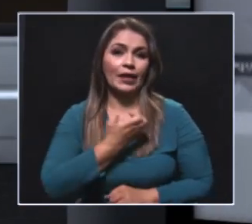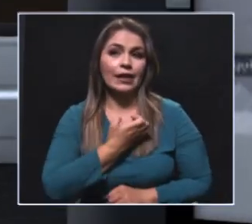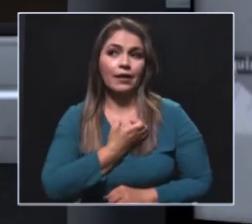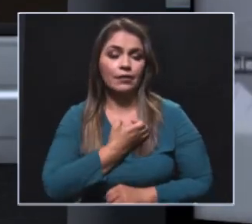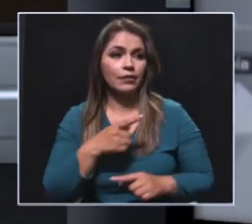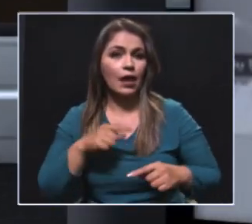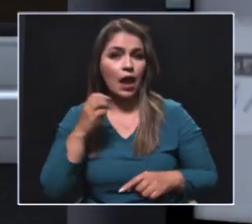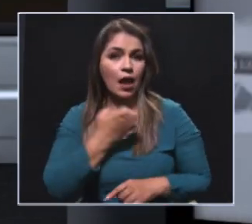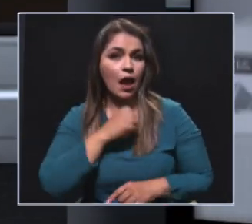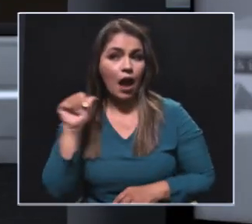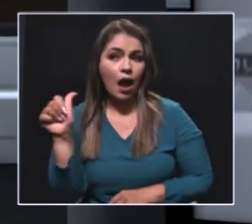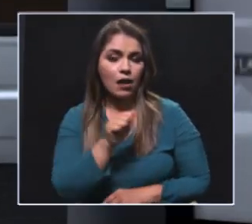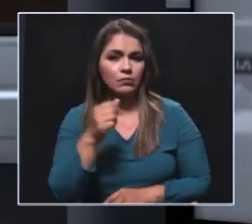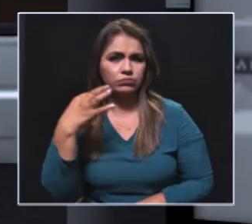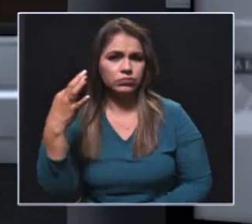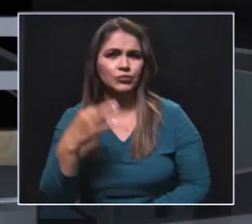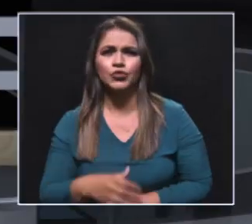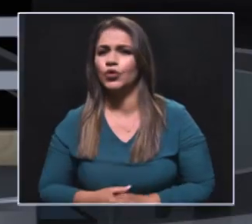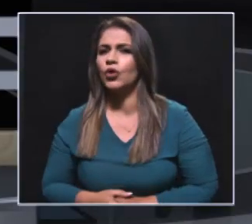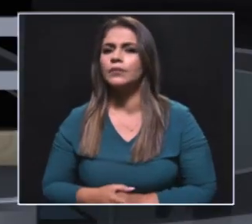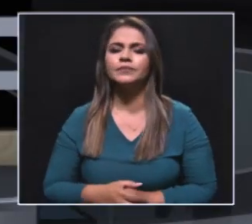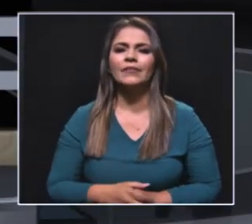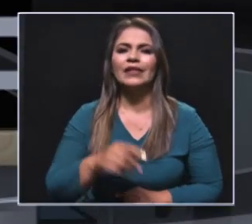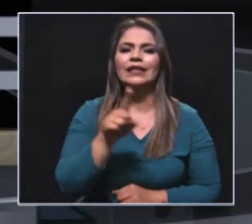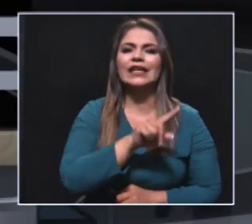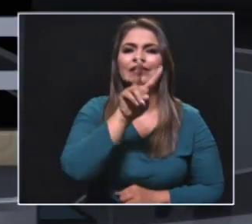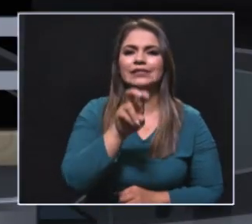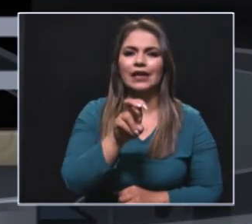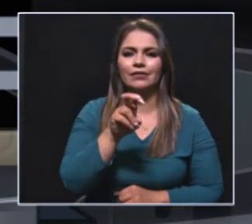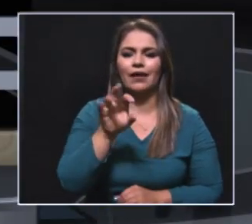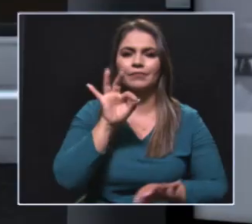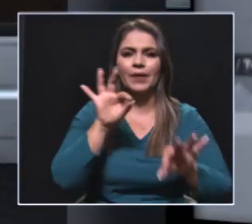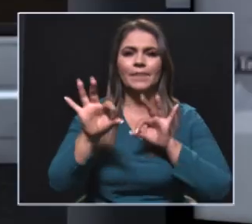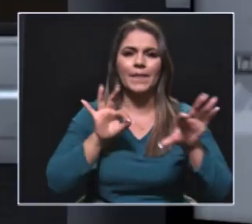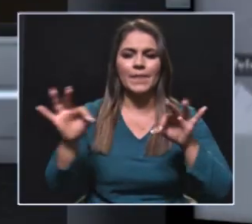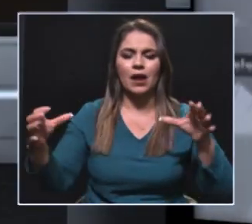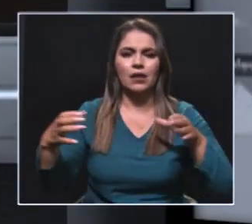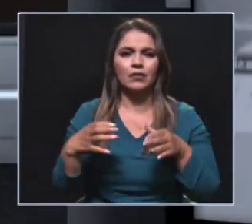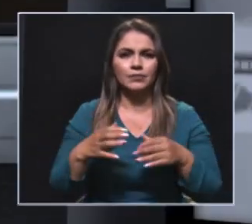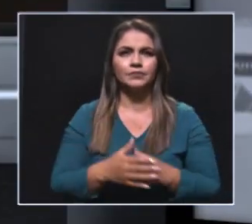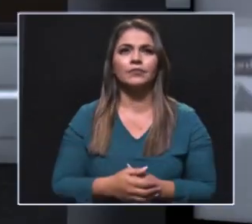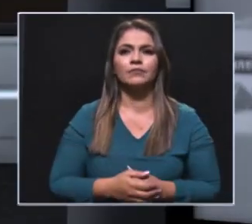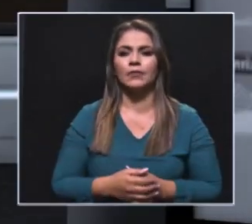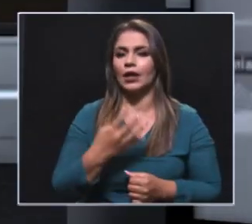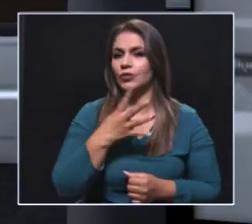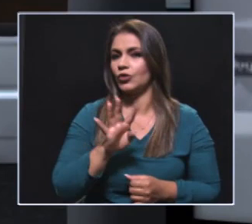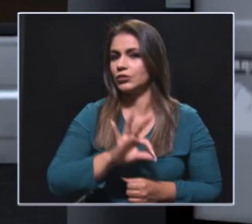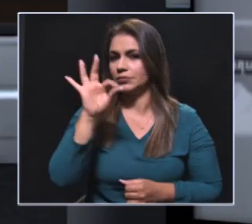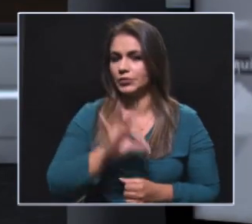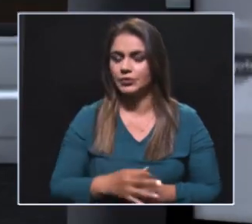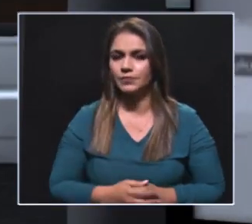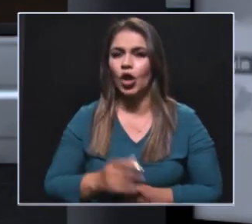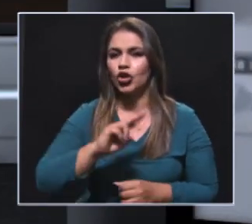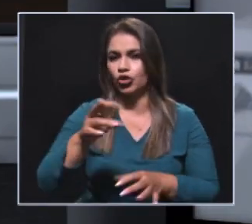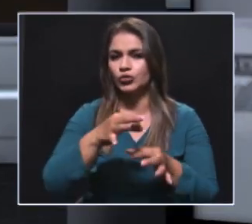elegido, pero si miramos Antioquia Carlos Mario, encontramos que hay 17 alcaldesas electas en el periodo para un 14%. ¿Por qué,